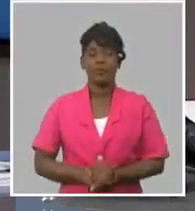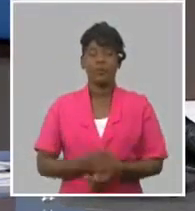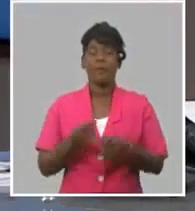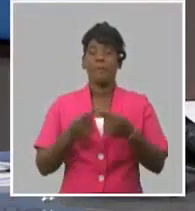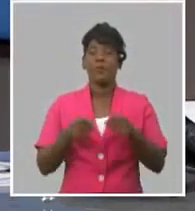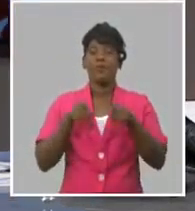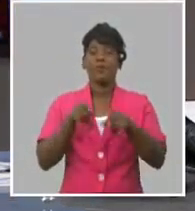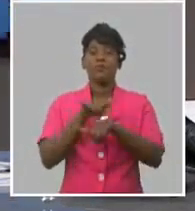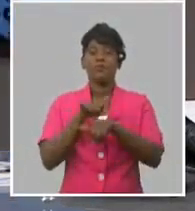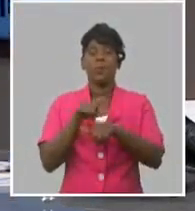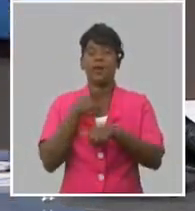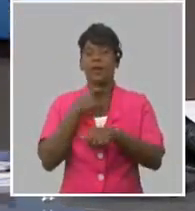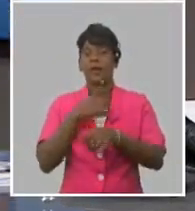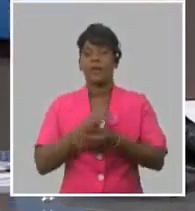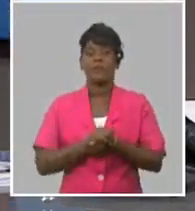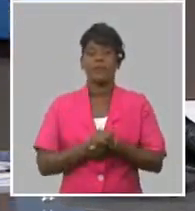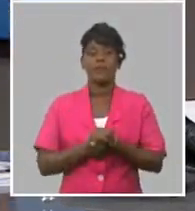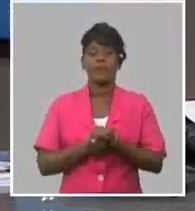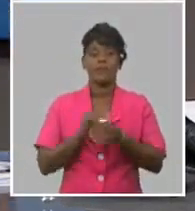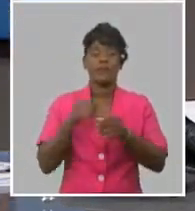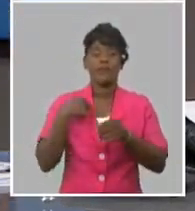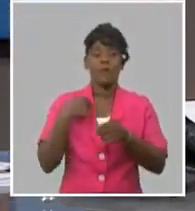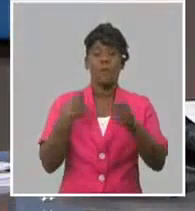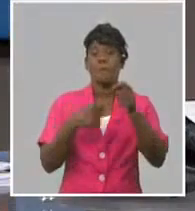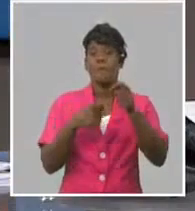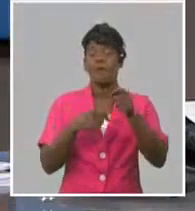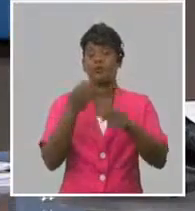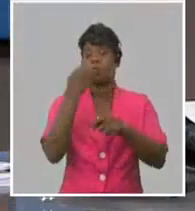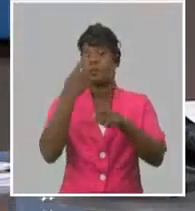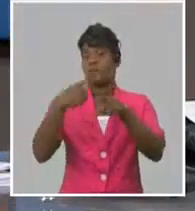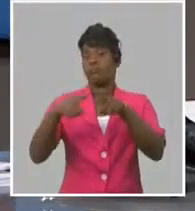sobre los costos o sobre los gastos totales.